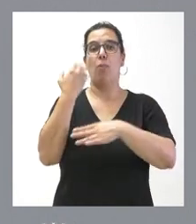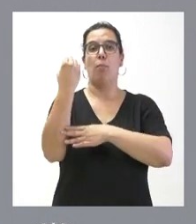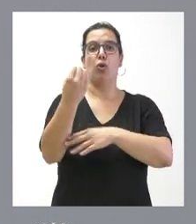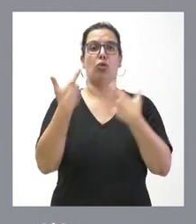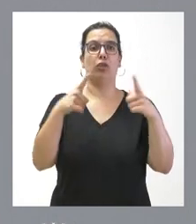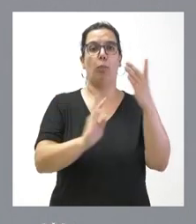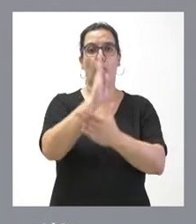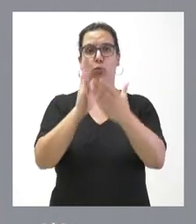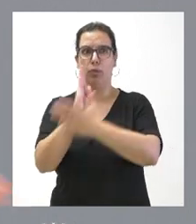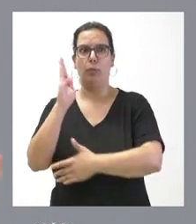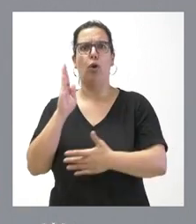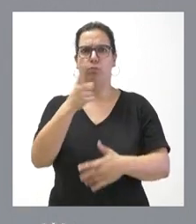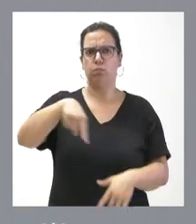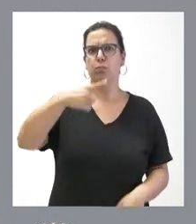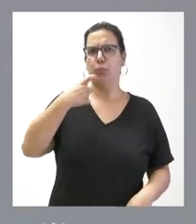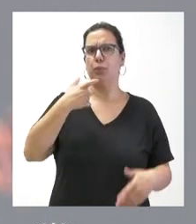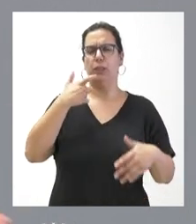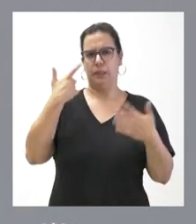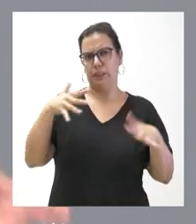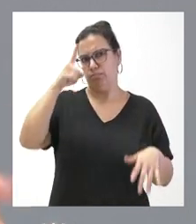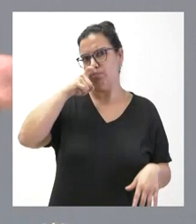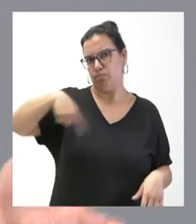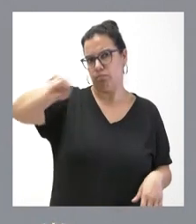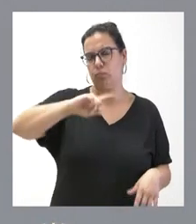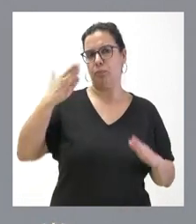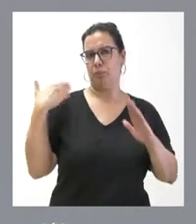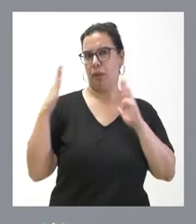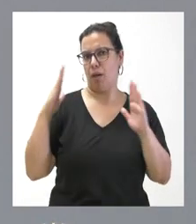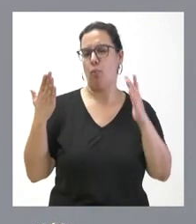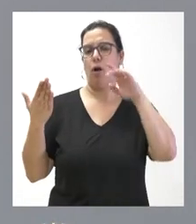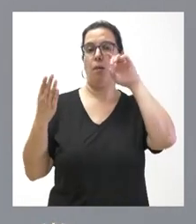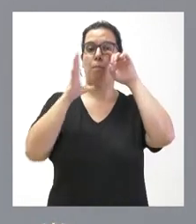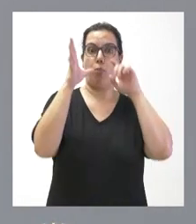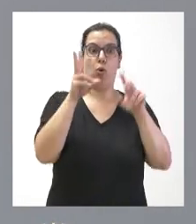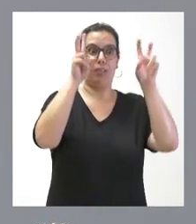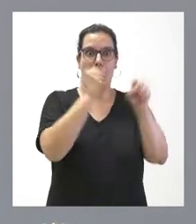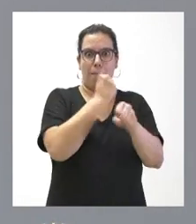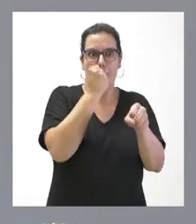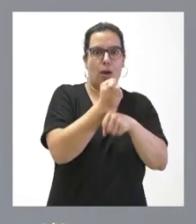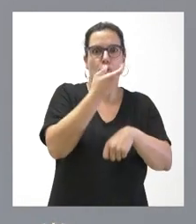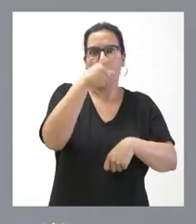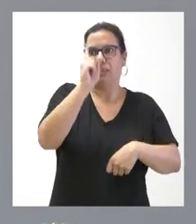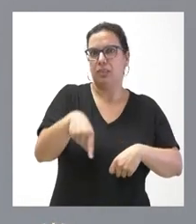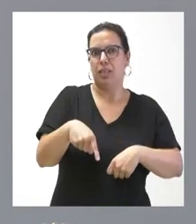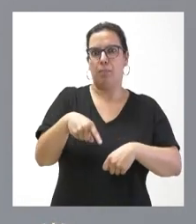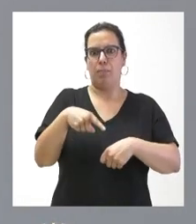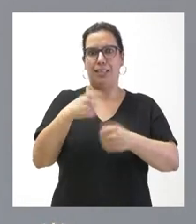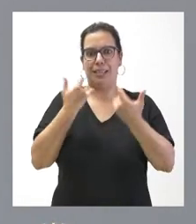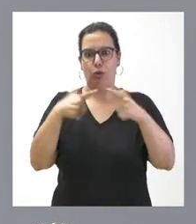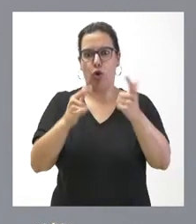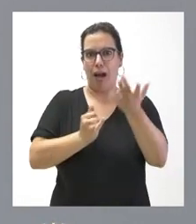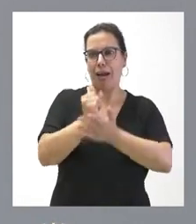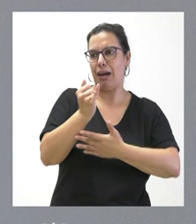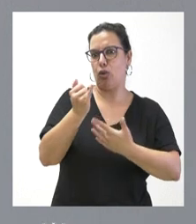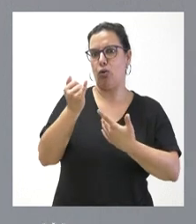productivo, que pasó muchísimas dificultades, como ustedes recordarán en aquella época, tanto desde el punto de vista de empleo, desde el punto de vista del sector agrario, desde el punto de